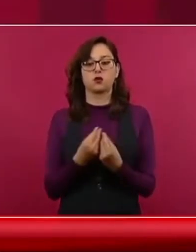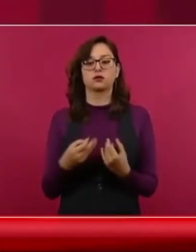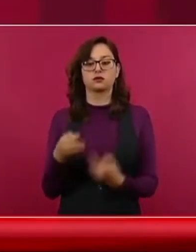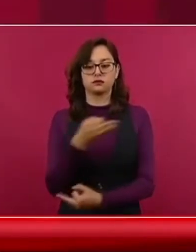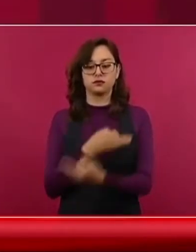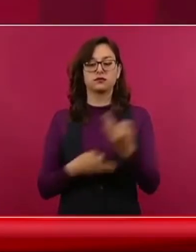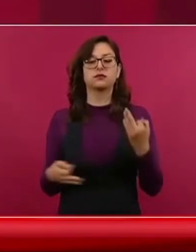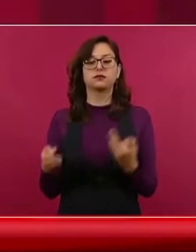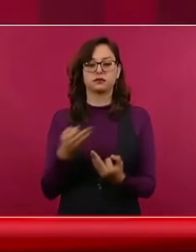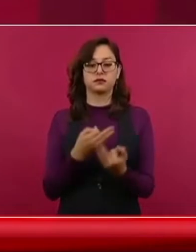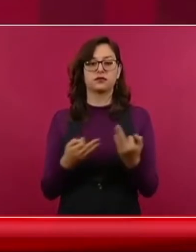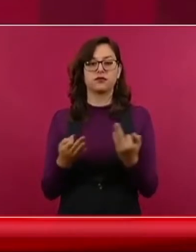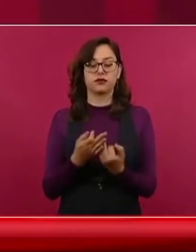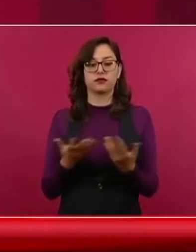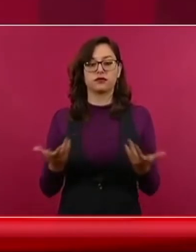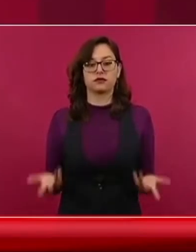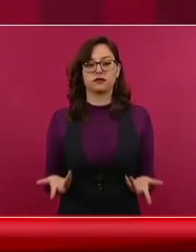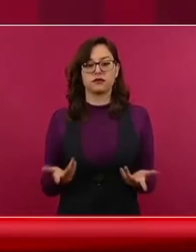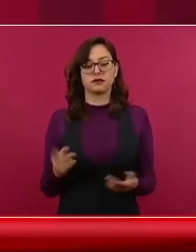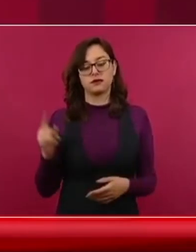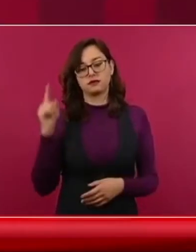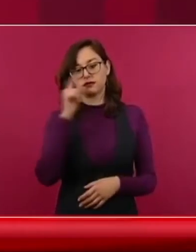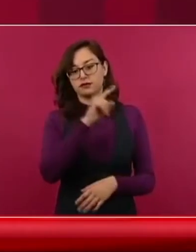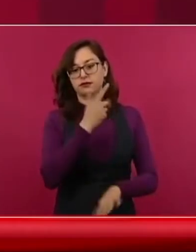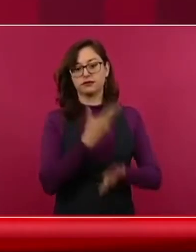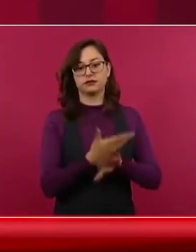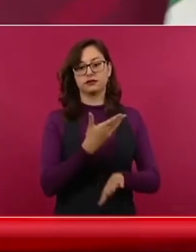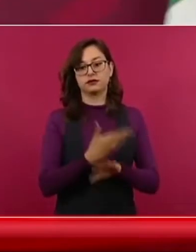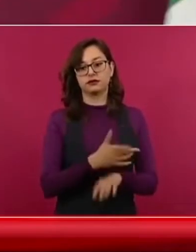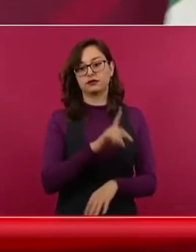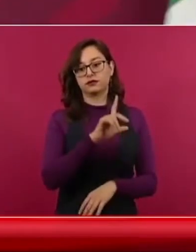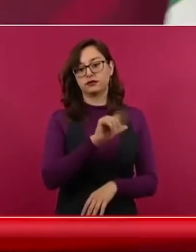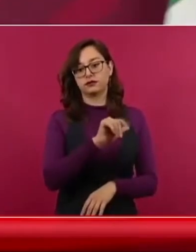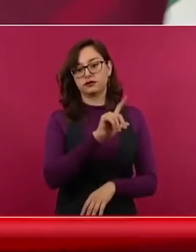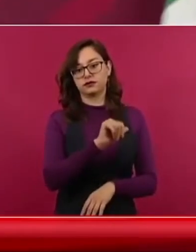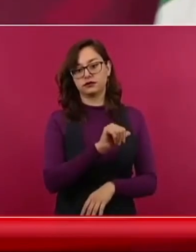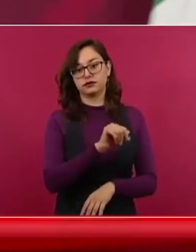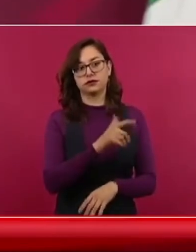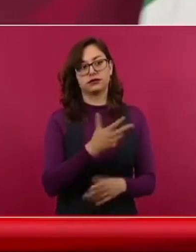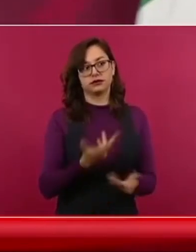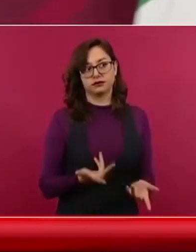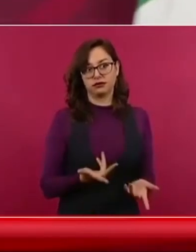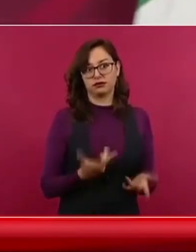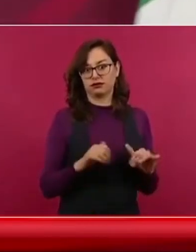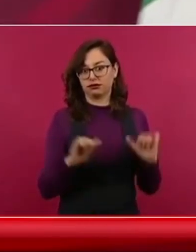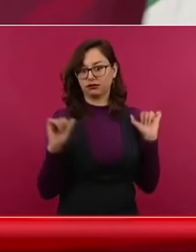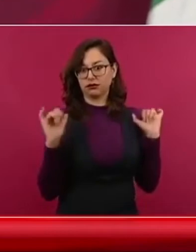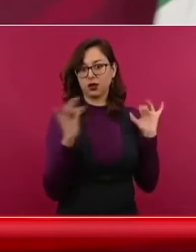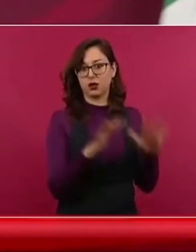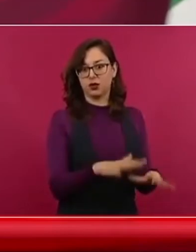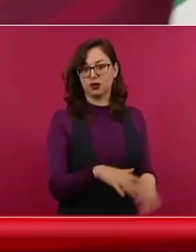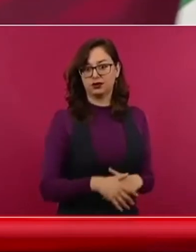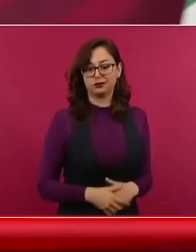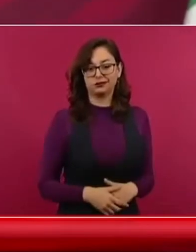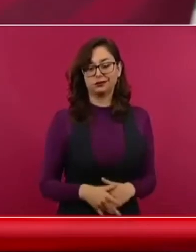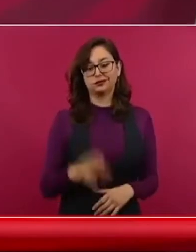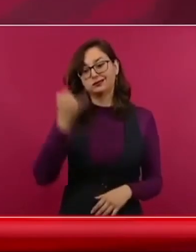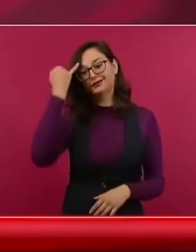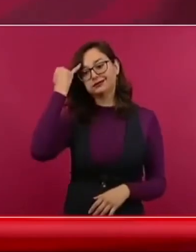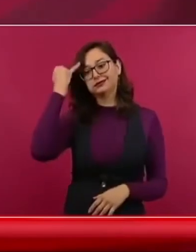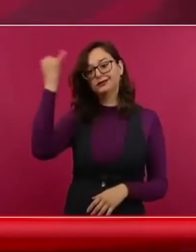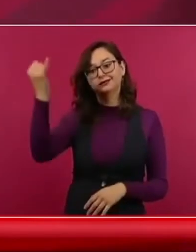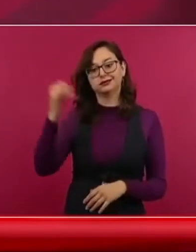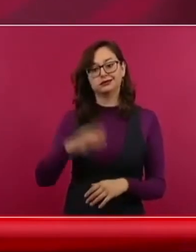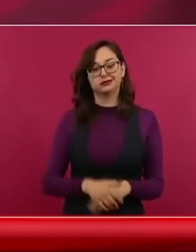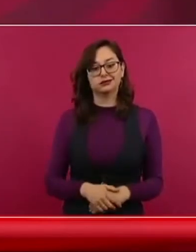Los Ángeles, imagínense que es después de la Ciudad de México, la ciudad con más